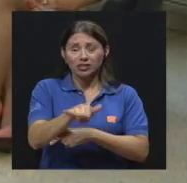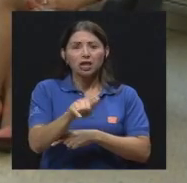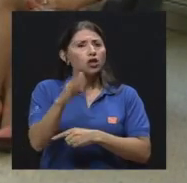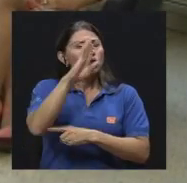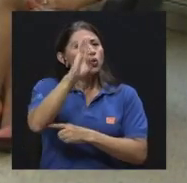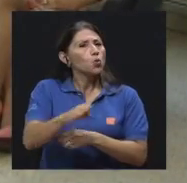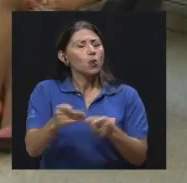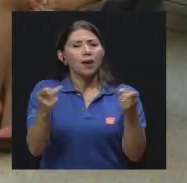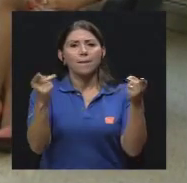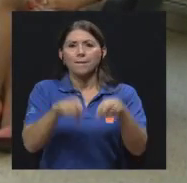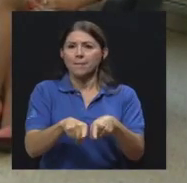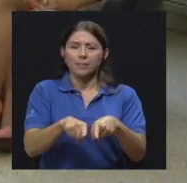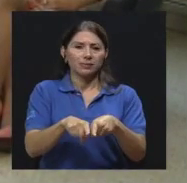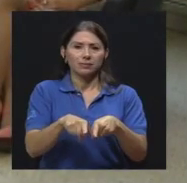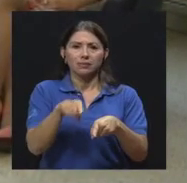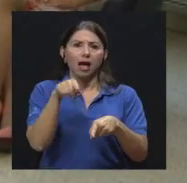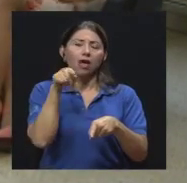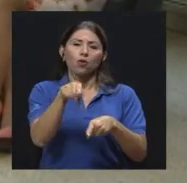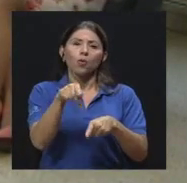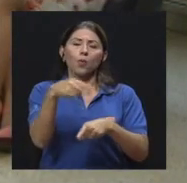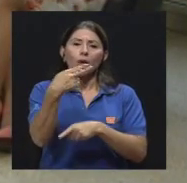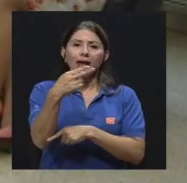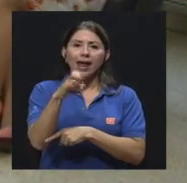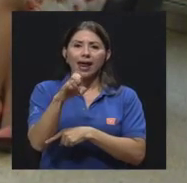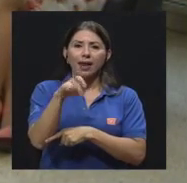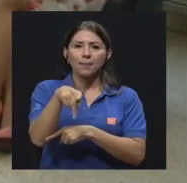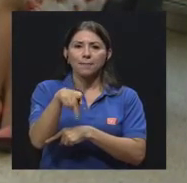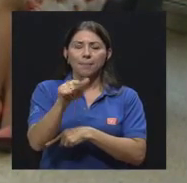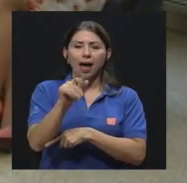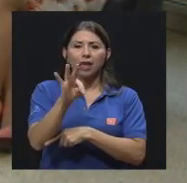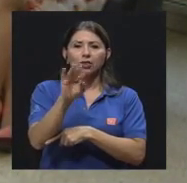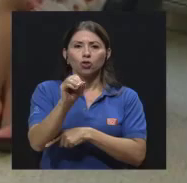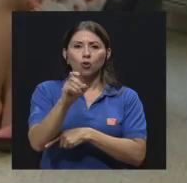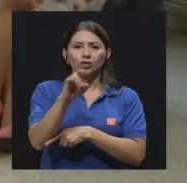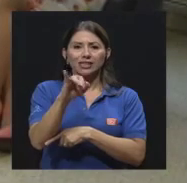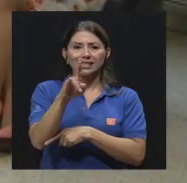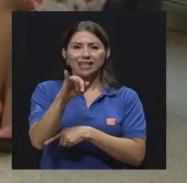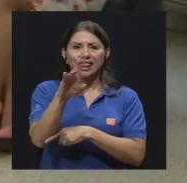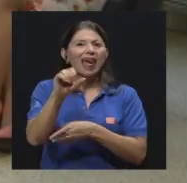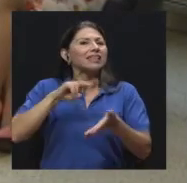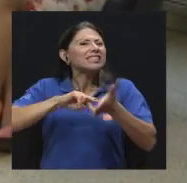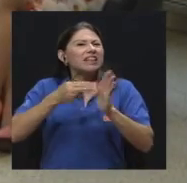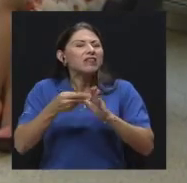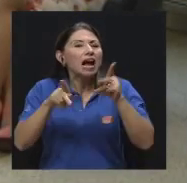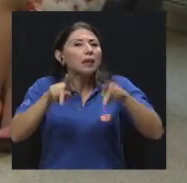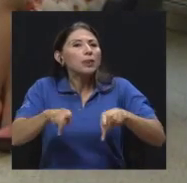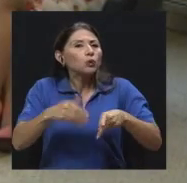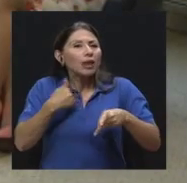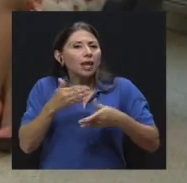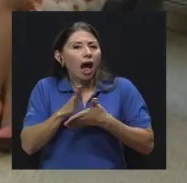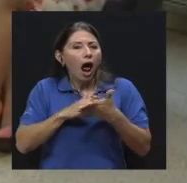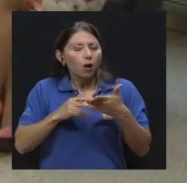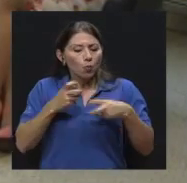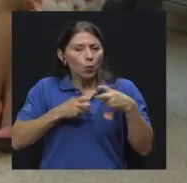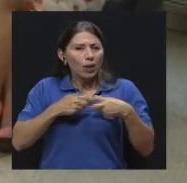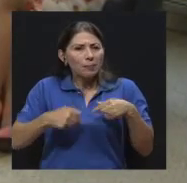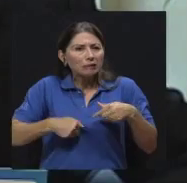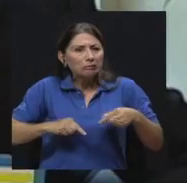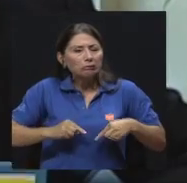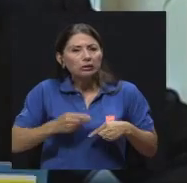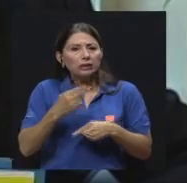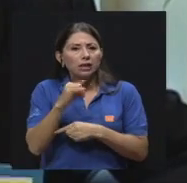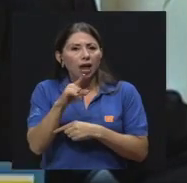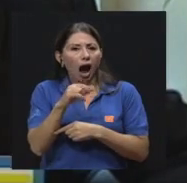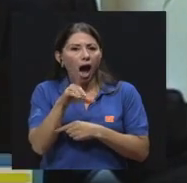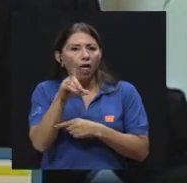hepatotoxicidad por azoles, así que probablemente hubo condición especial en esos pacientes. Sí, es que